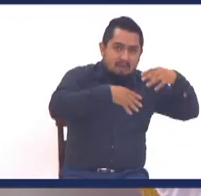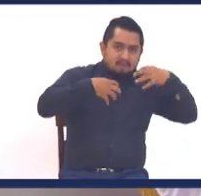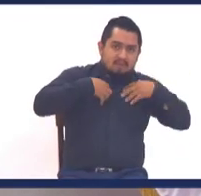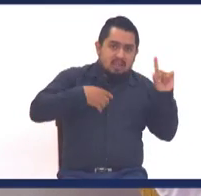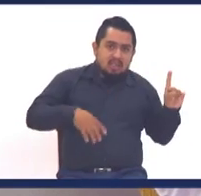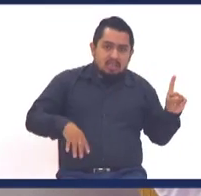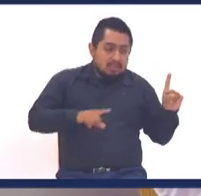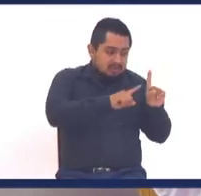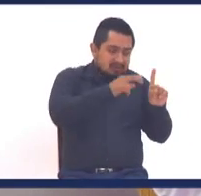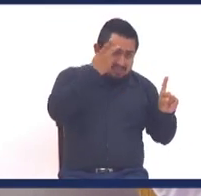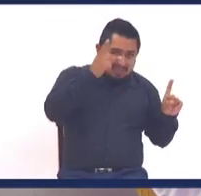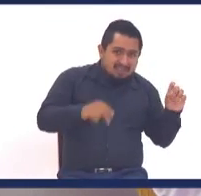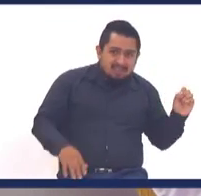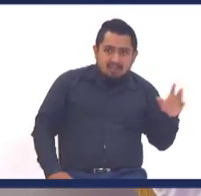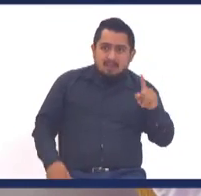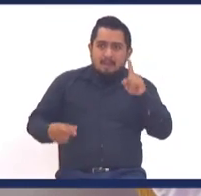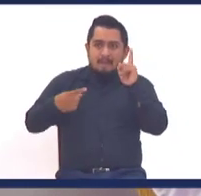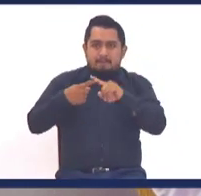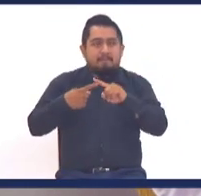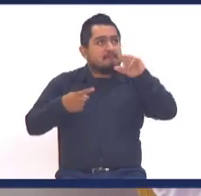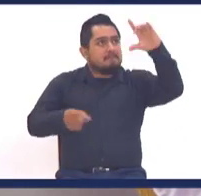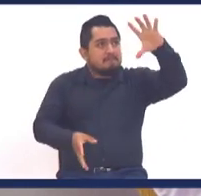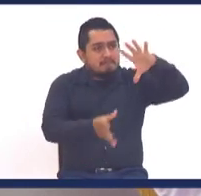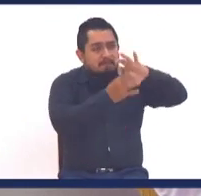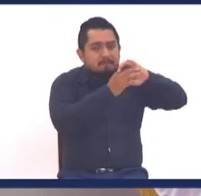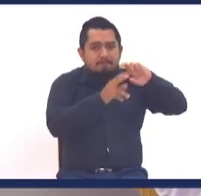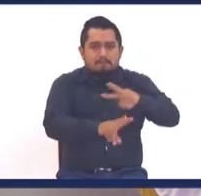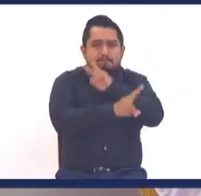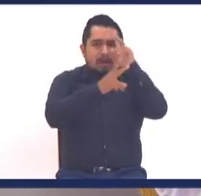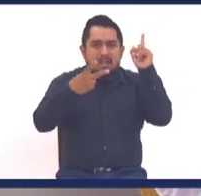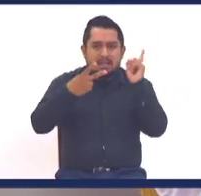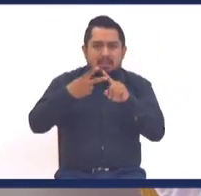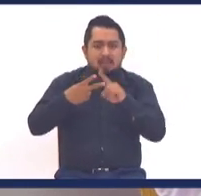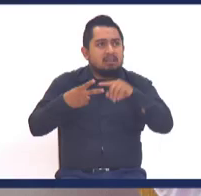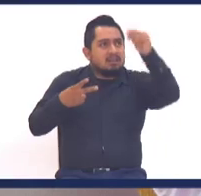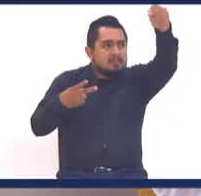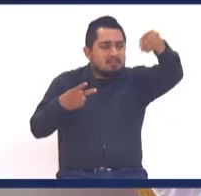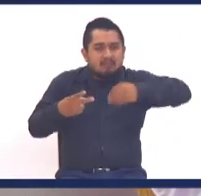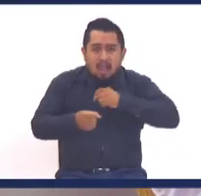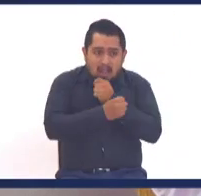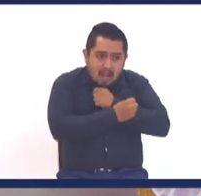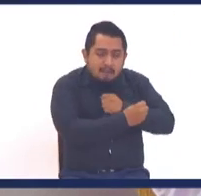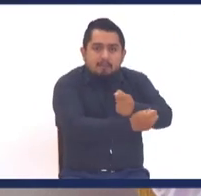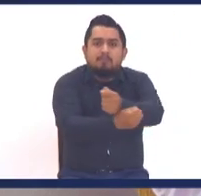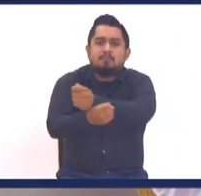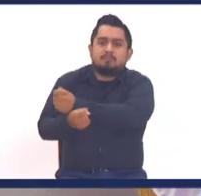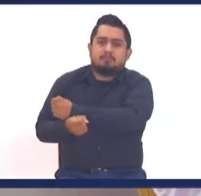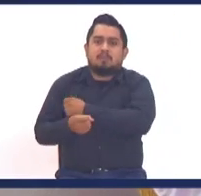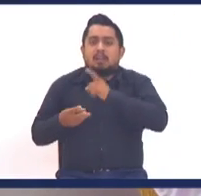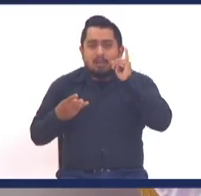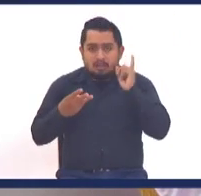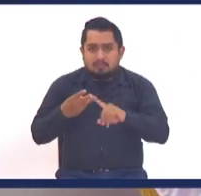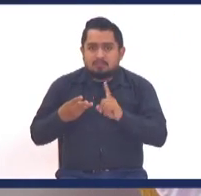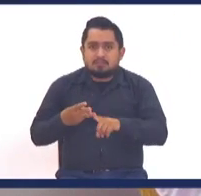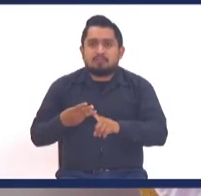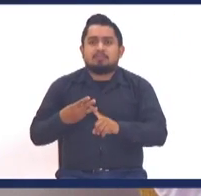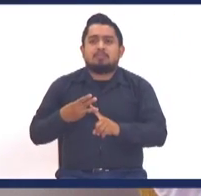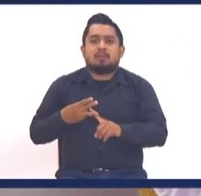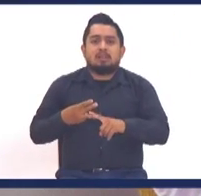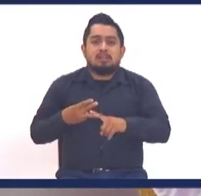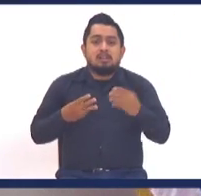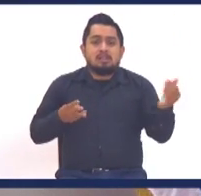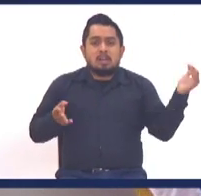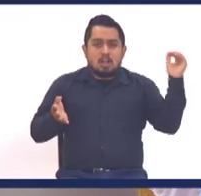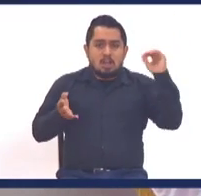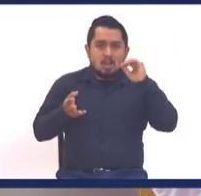nos está diciendo, que primero me pone en paz con Dios, en segundo lugar, me enseña a amar, ojo, y me enseña